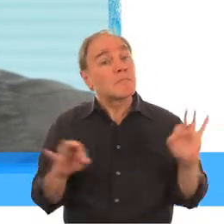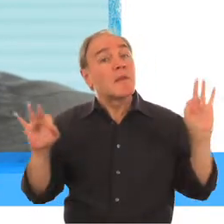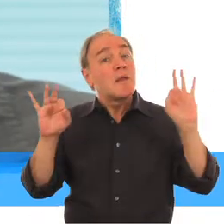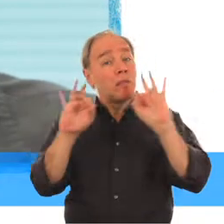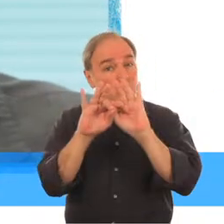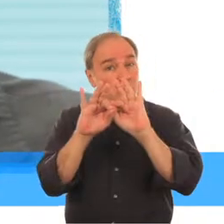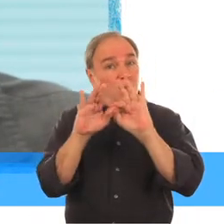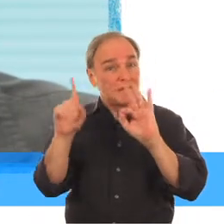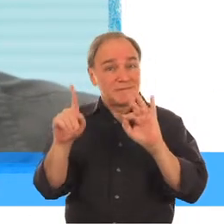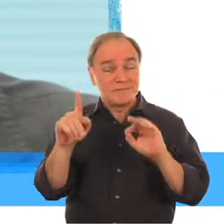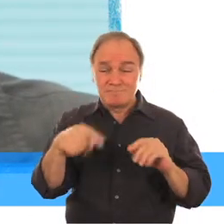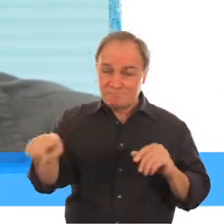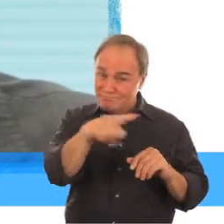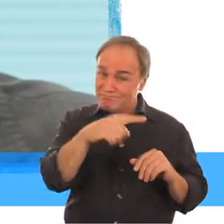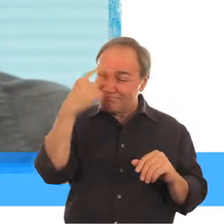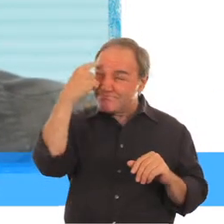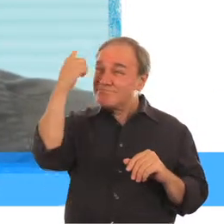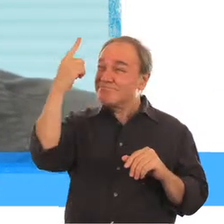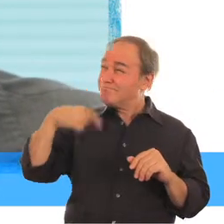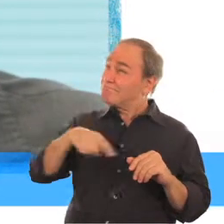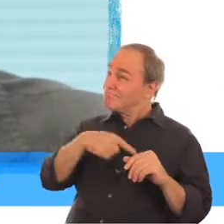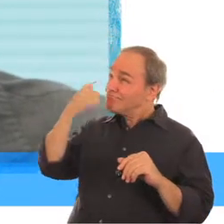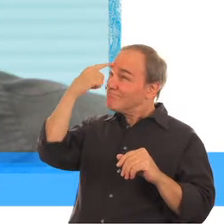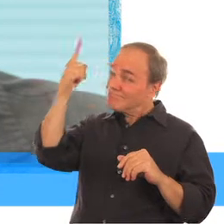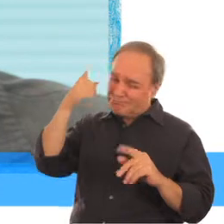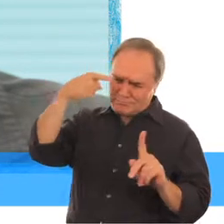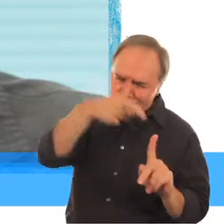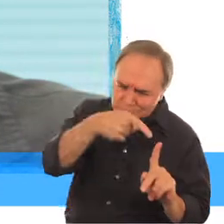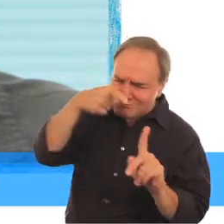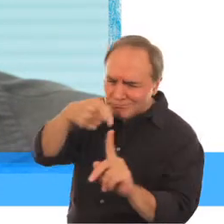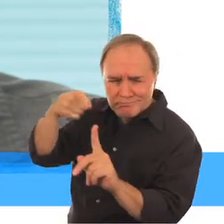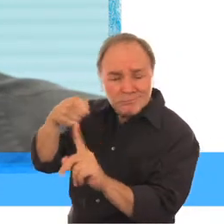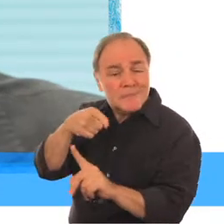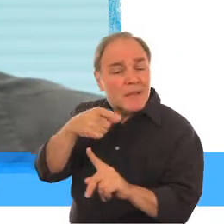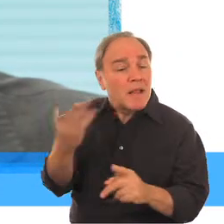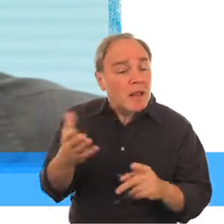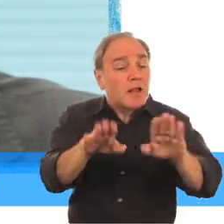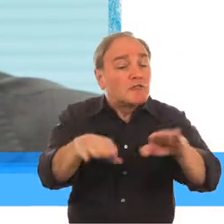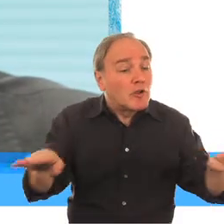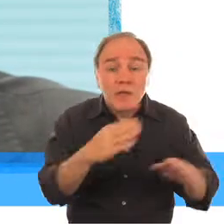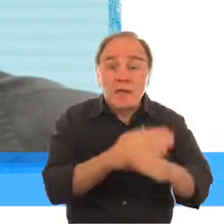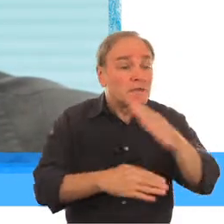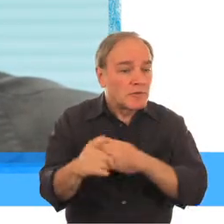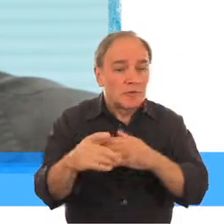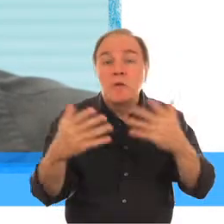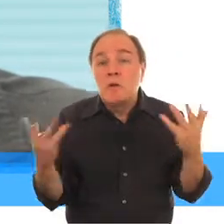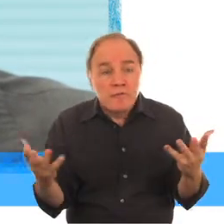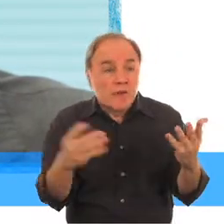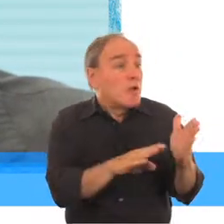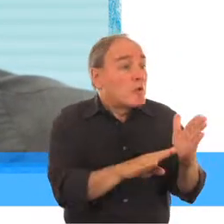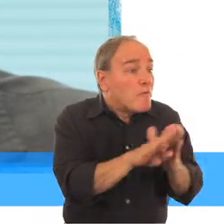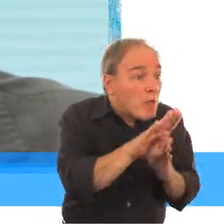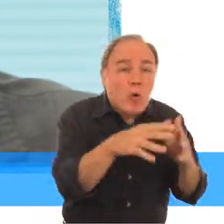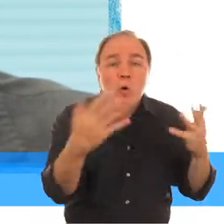En especial, es importante darse cuenta de las necesidades específicas de los niños en situaciones de emergencia